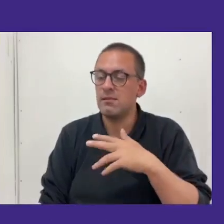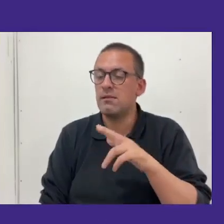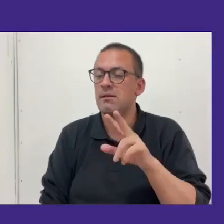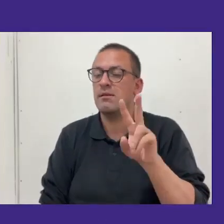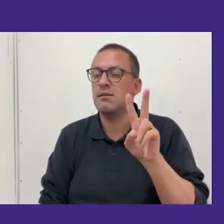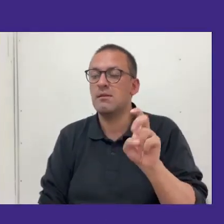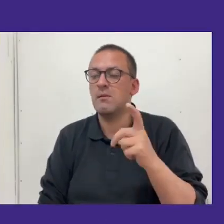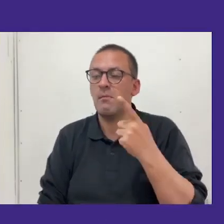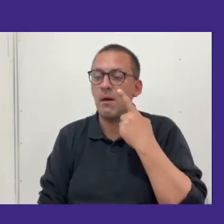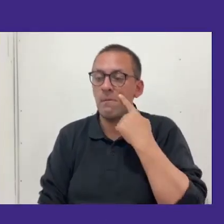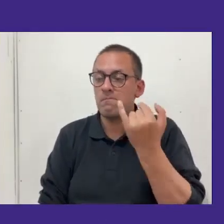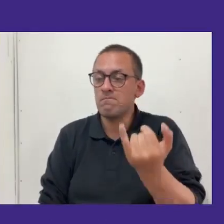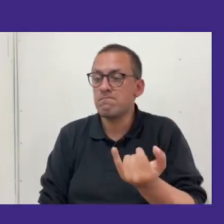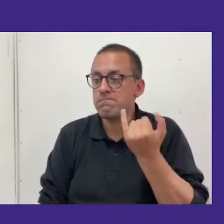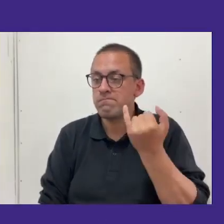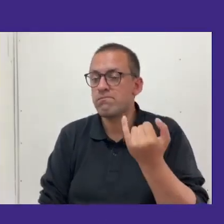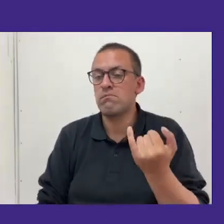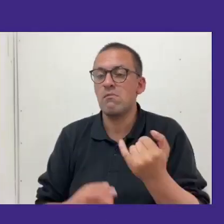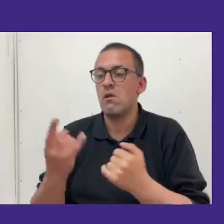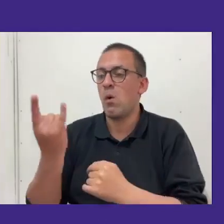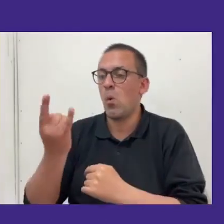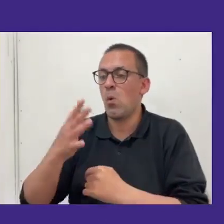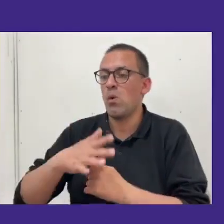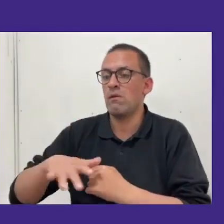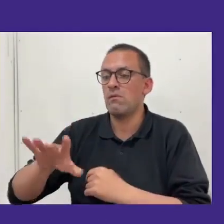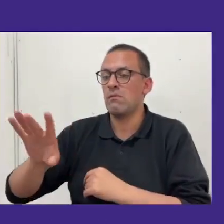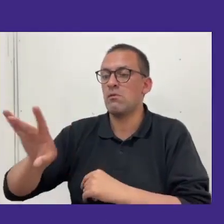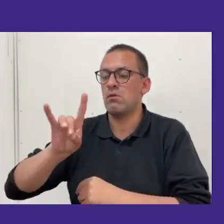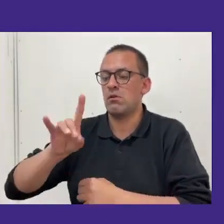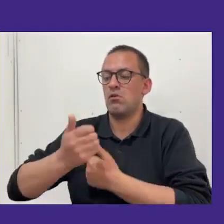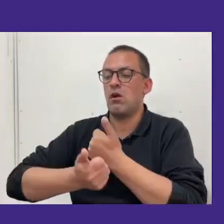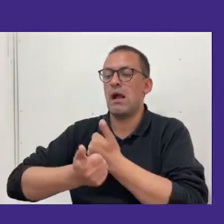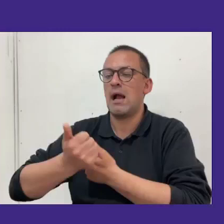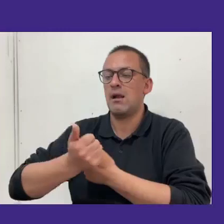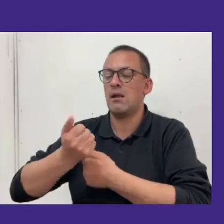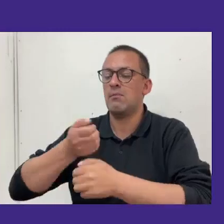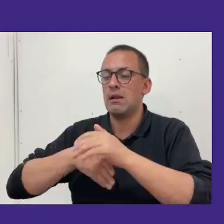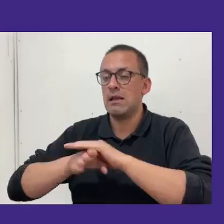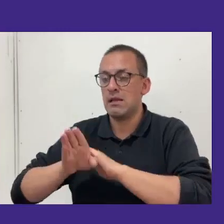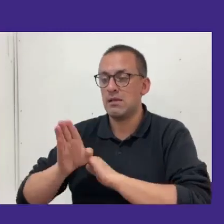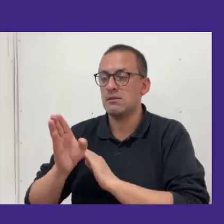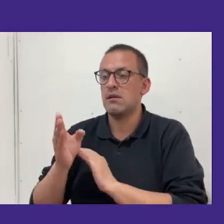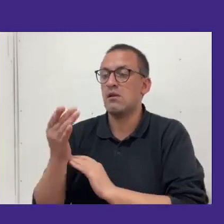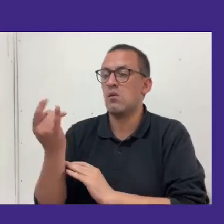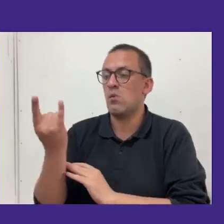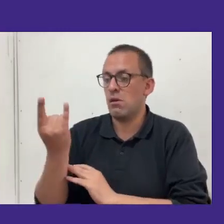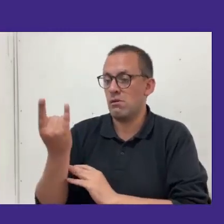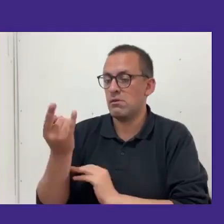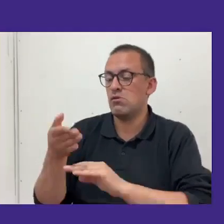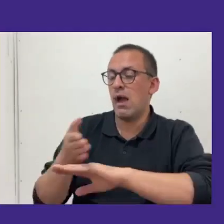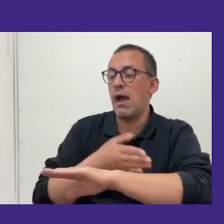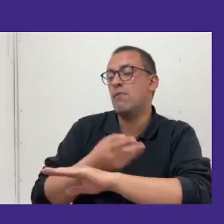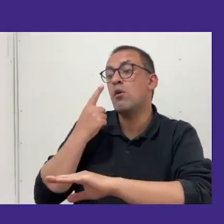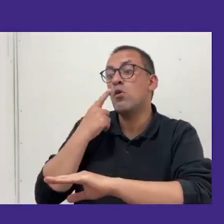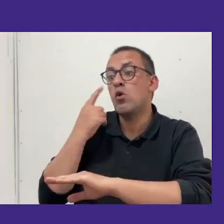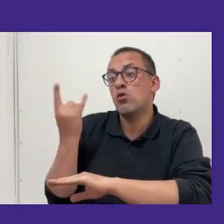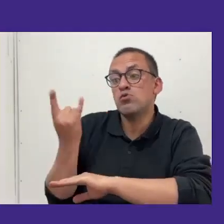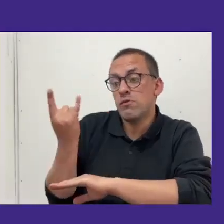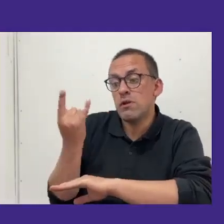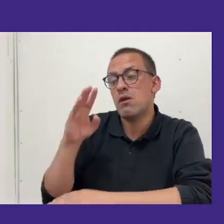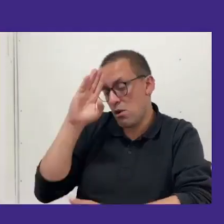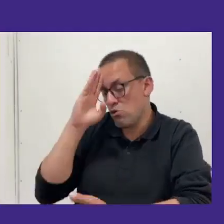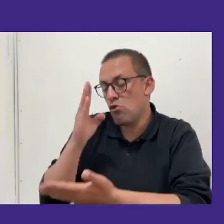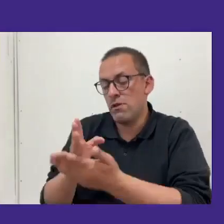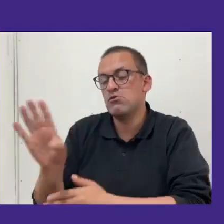conocimiento sobre la universidad para escoger la carrera y para ingresar a la institución. Y bueno, fue